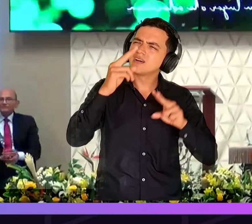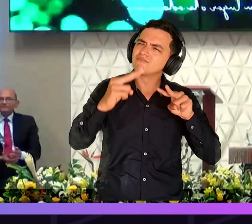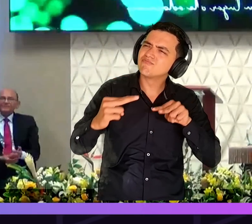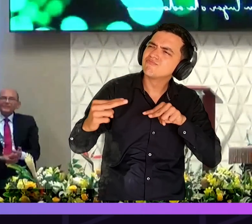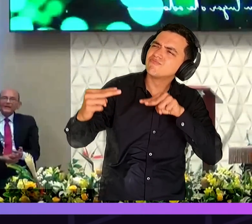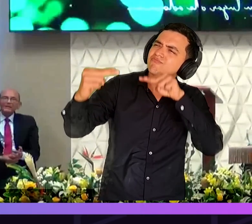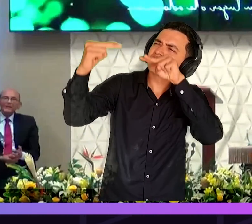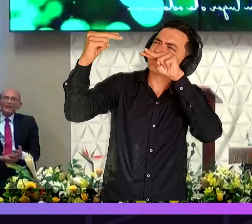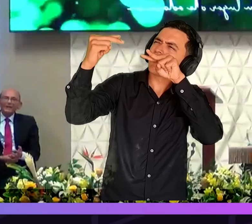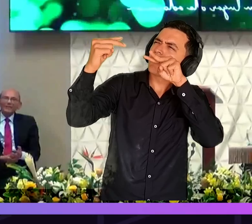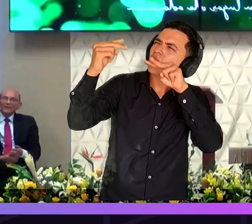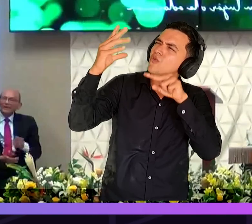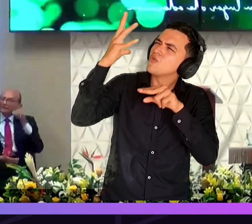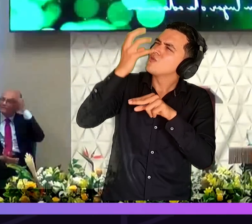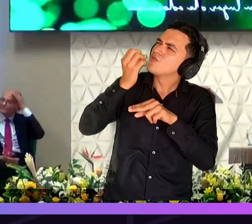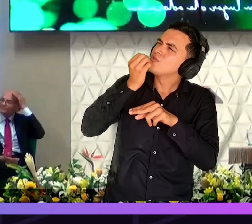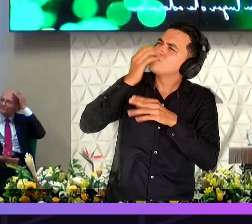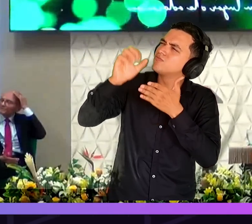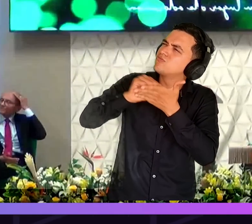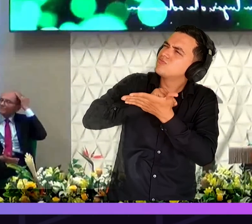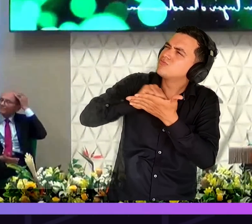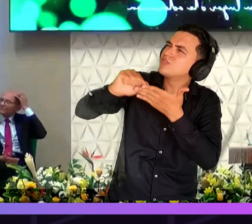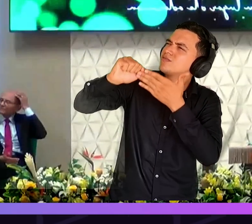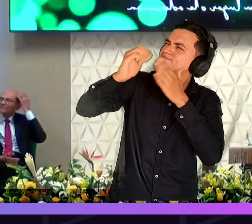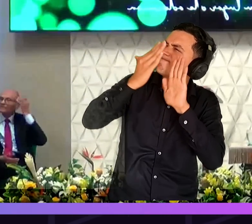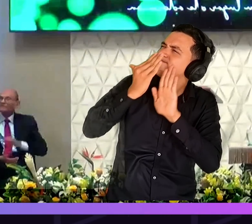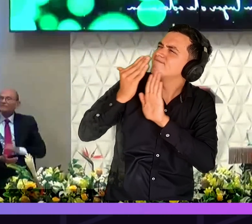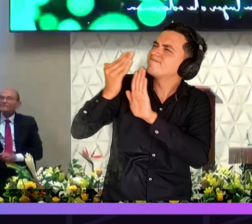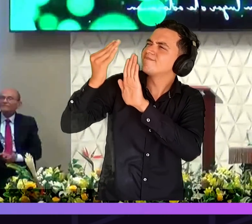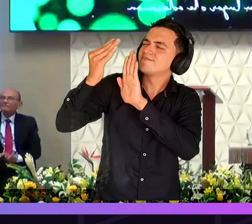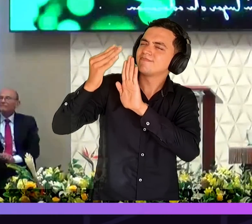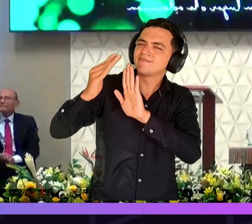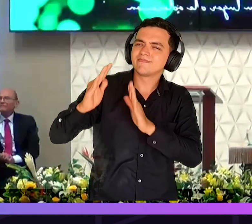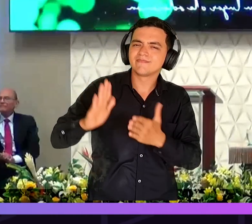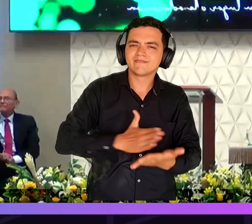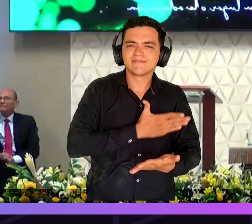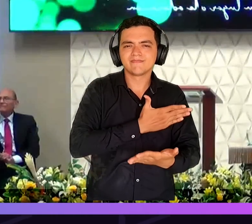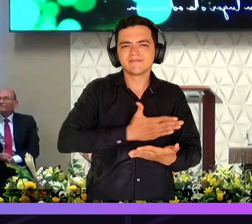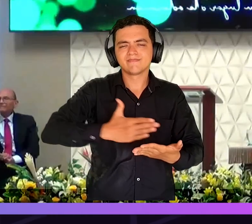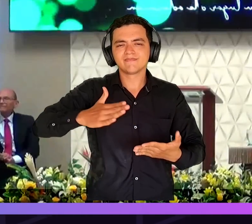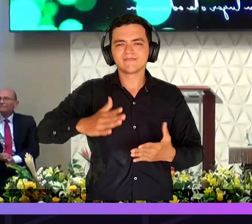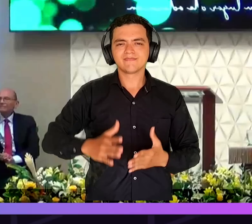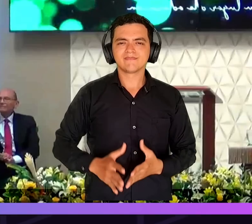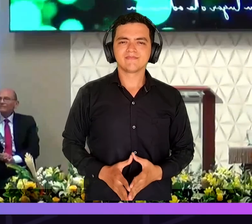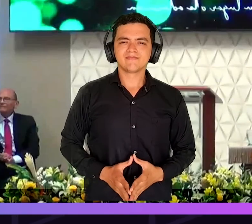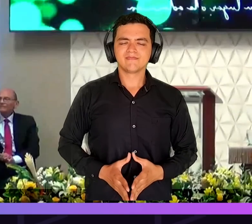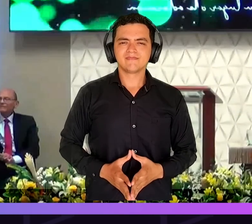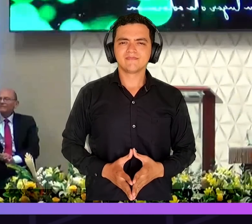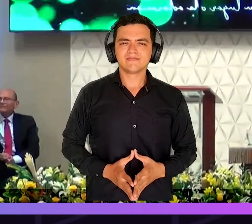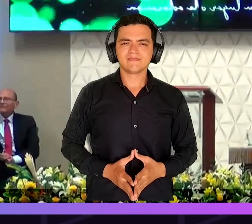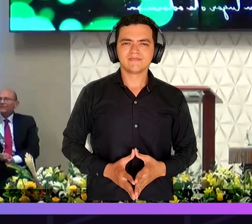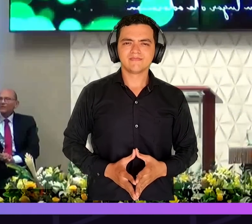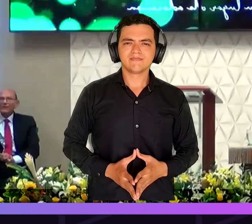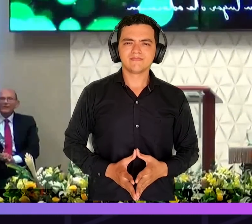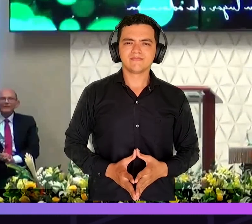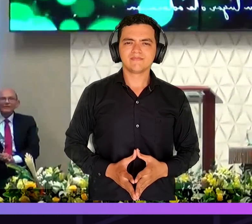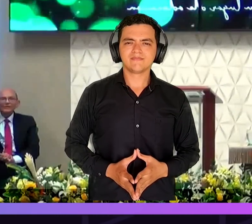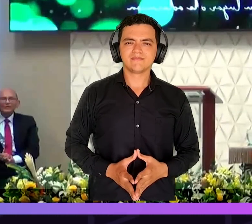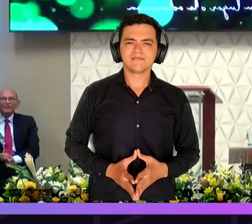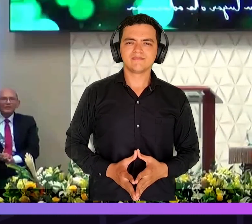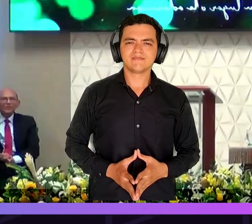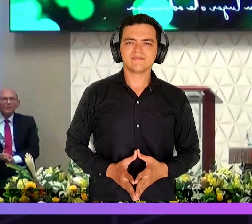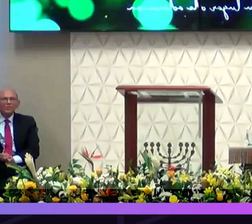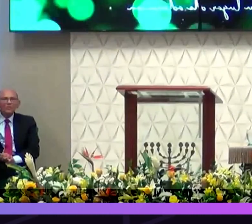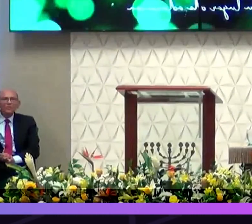viviéramos más en el Espíritu si leyéramos más indagársemos más encontraríamos la respuesta de Dios